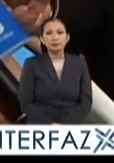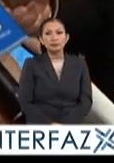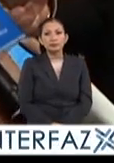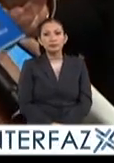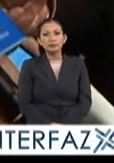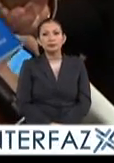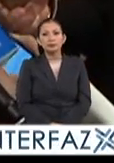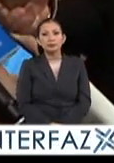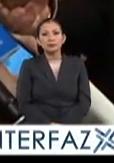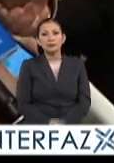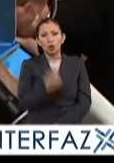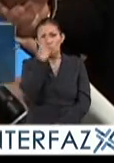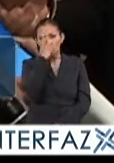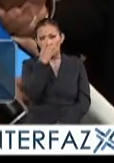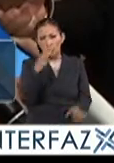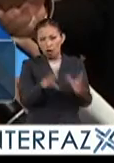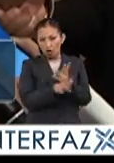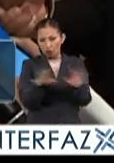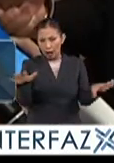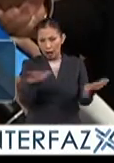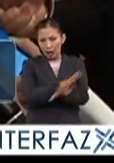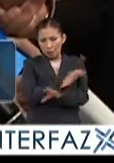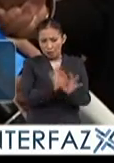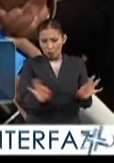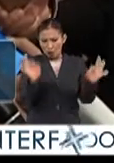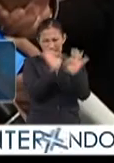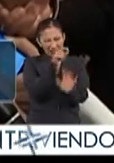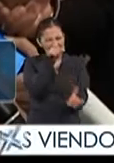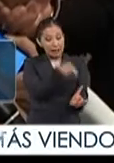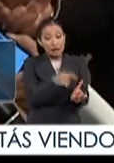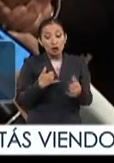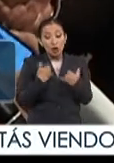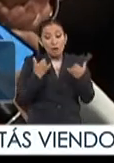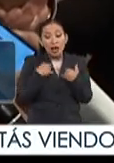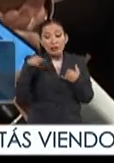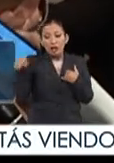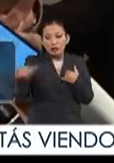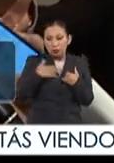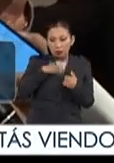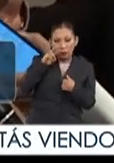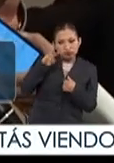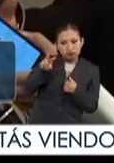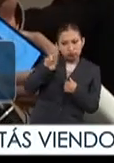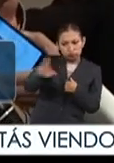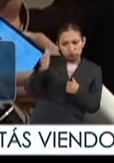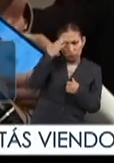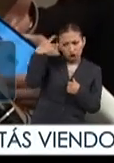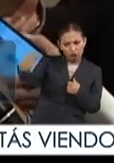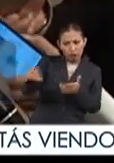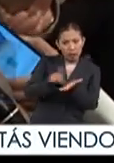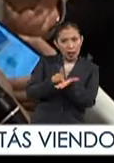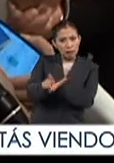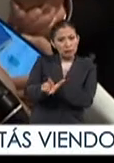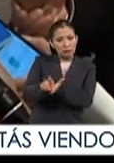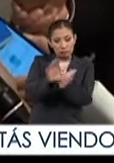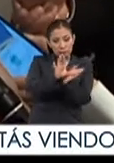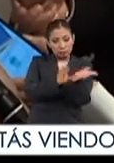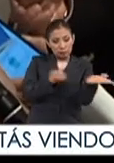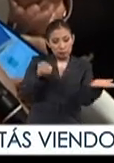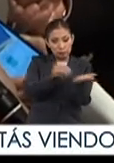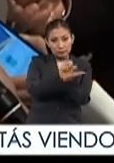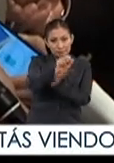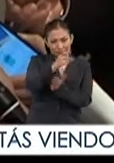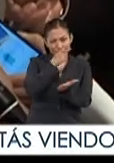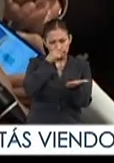de los cambios que fueron fundamentales es que los jóvenes fueran reconocidos por sus derechos. En la Constitución